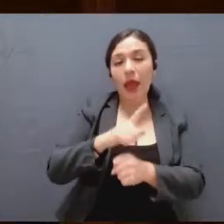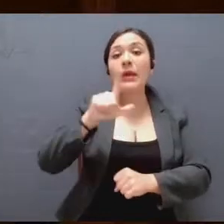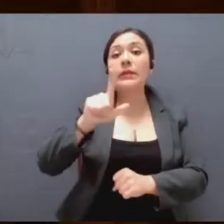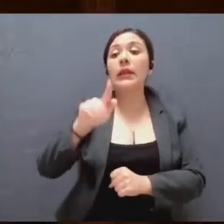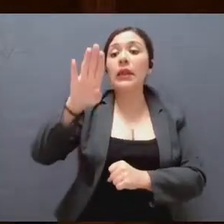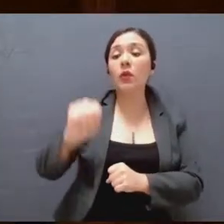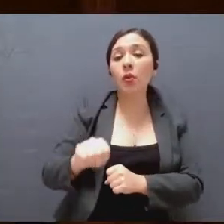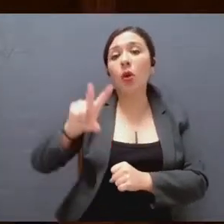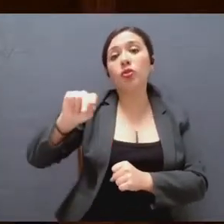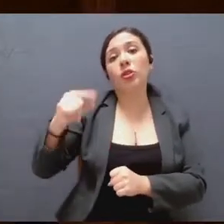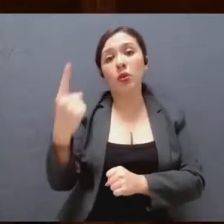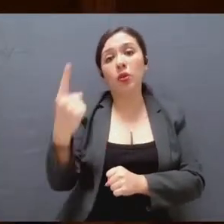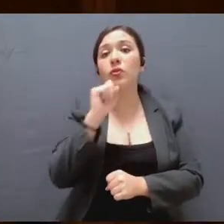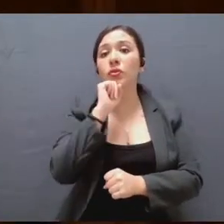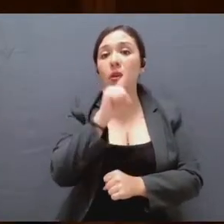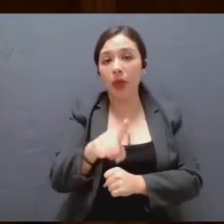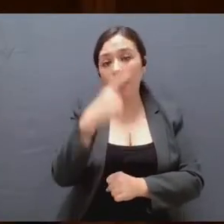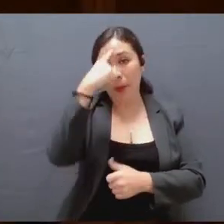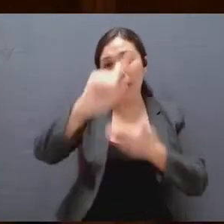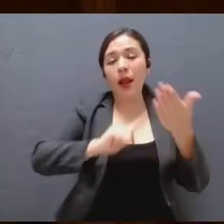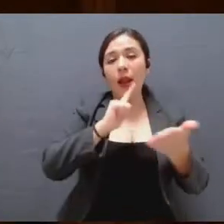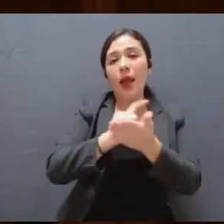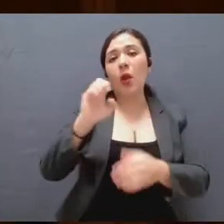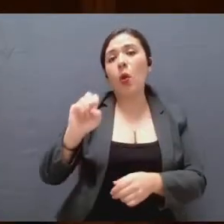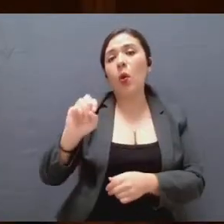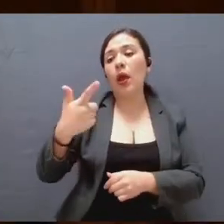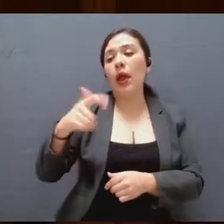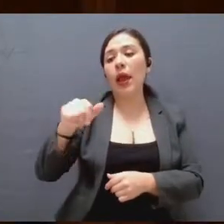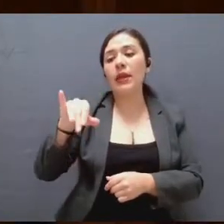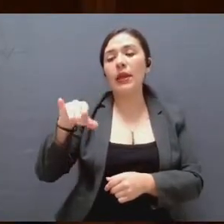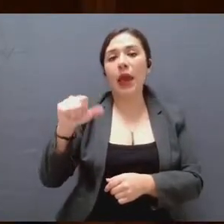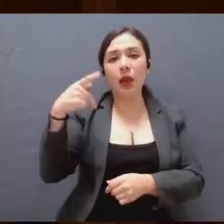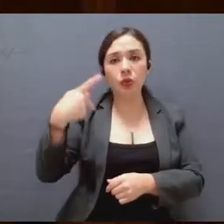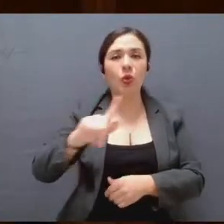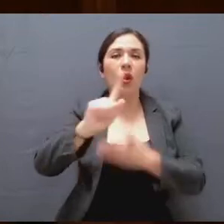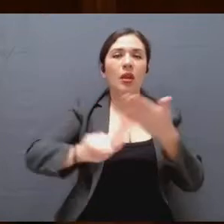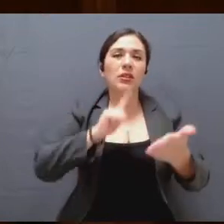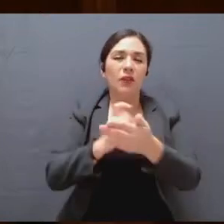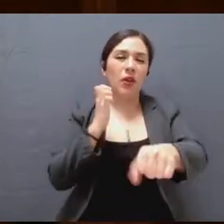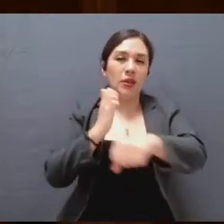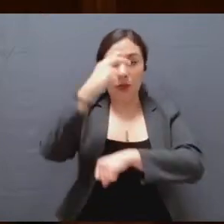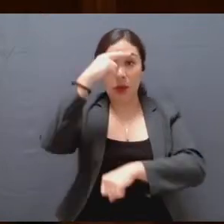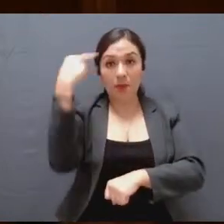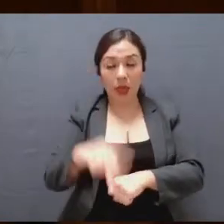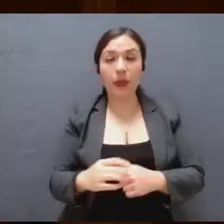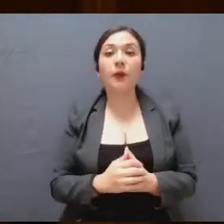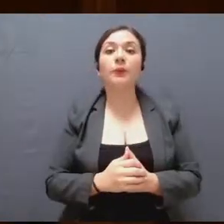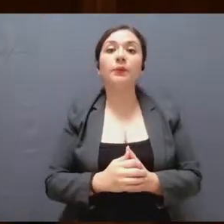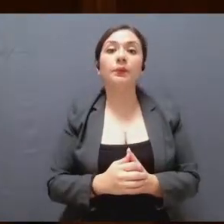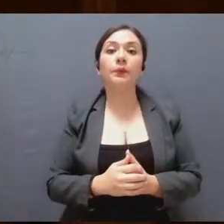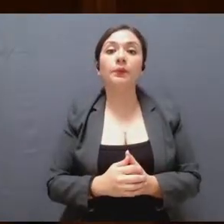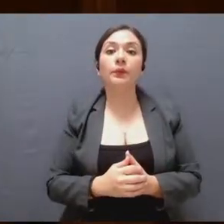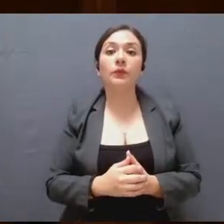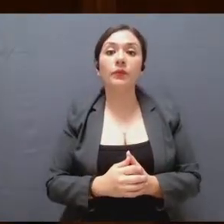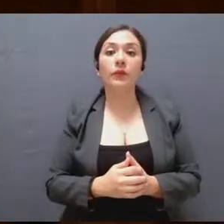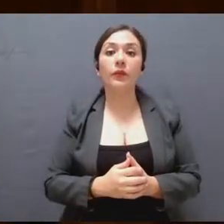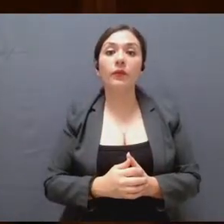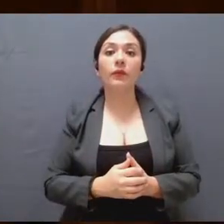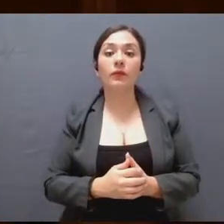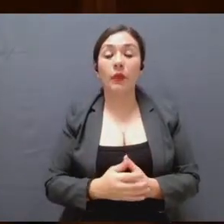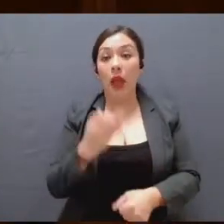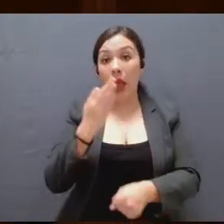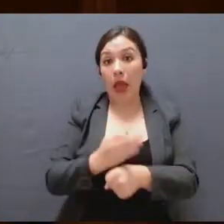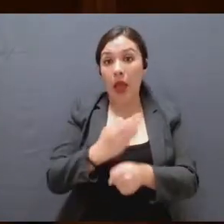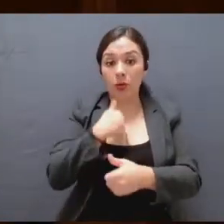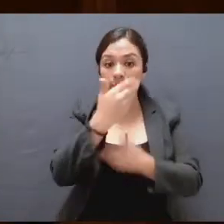y 81 de la Ley Orgánica del Poder Legislativo del Estado Libre y Soberano de México. Sometemos